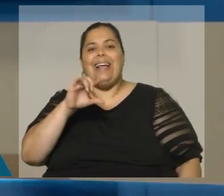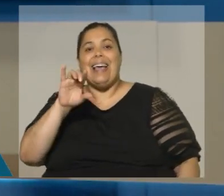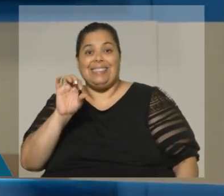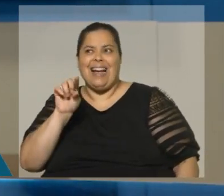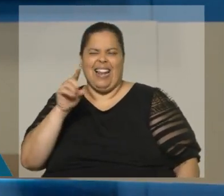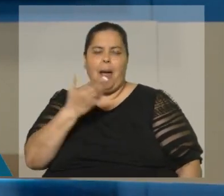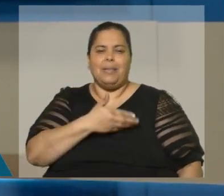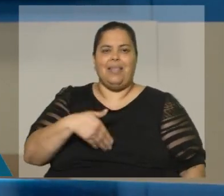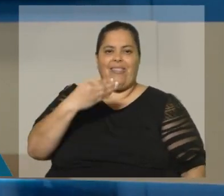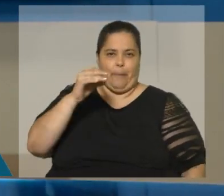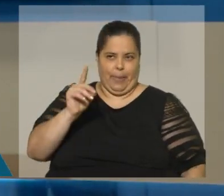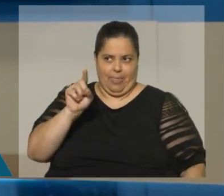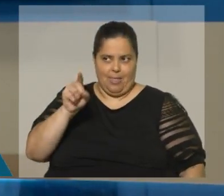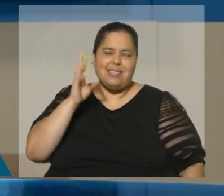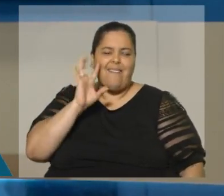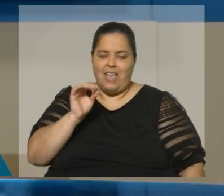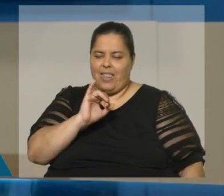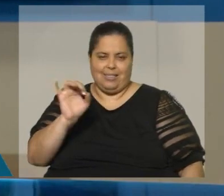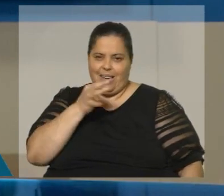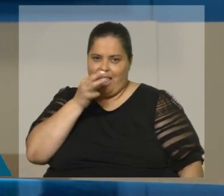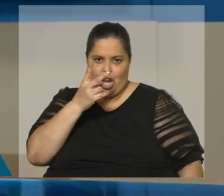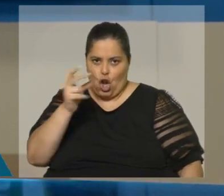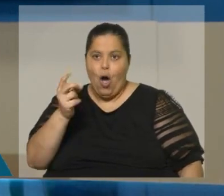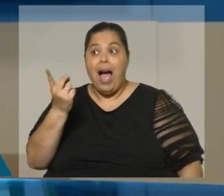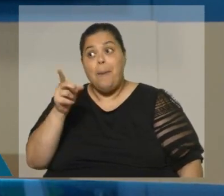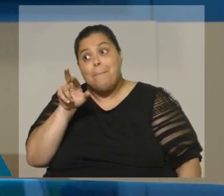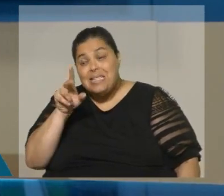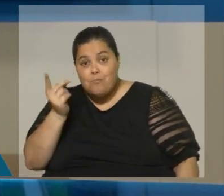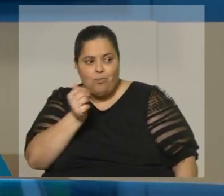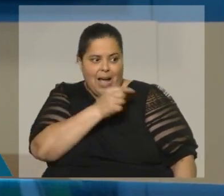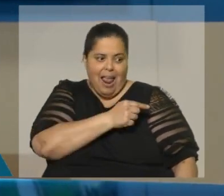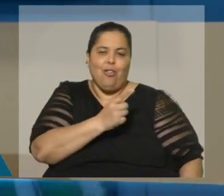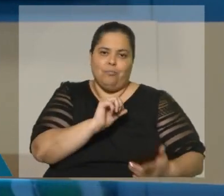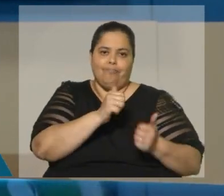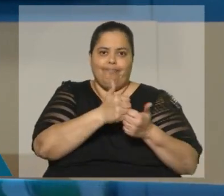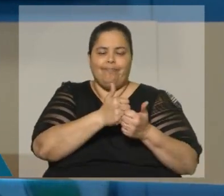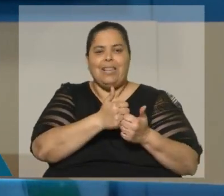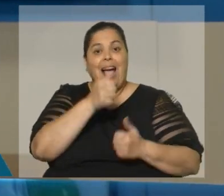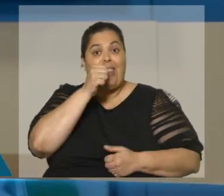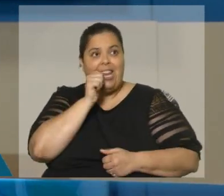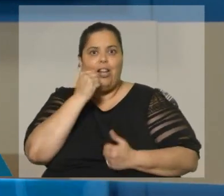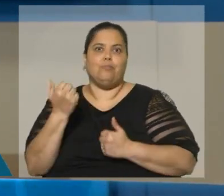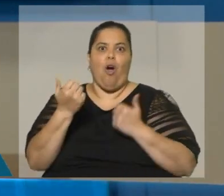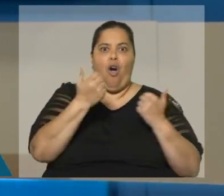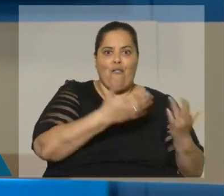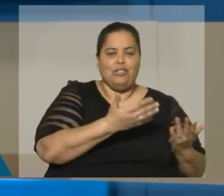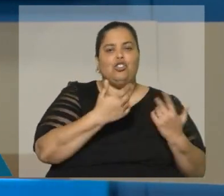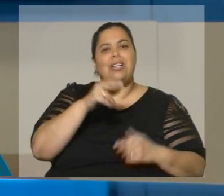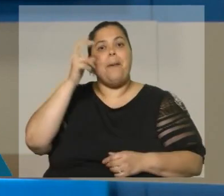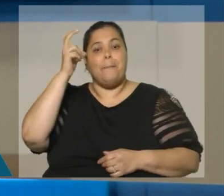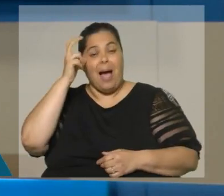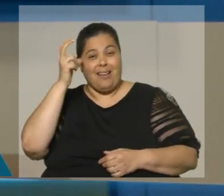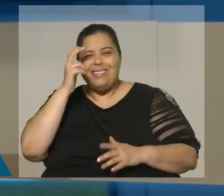iba a decir que no, y ahí mismo en Washington, a su lado estaba Danilo Astori. O sea que Vázquez mismo ya